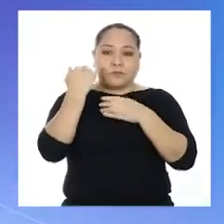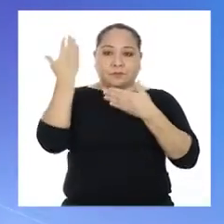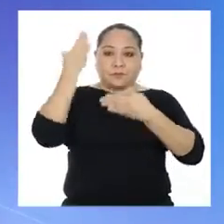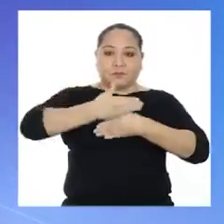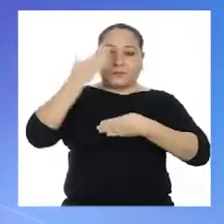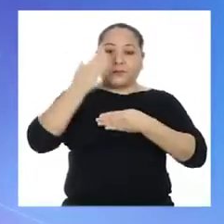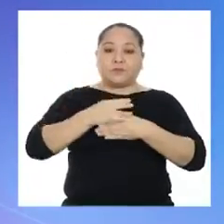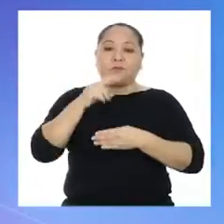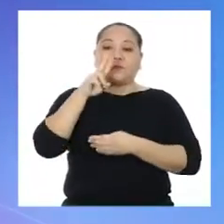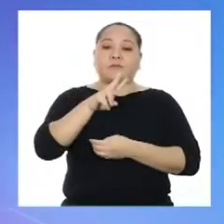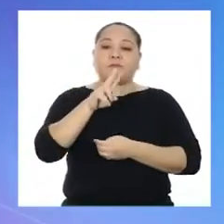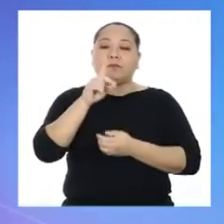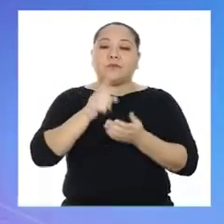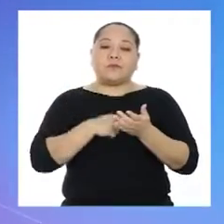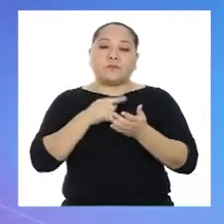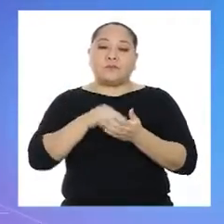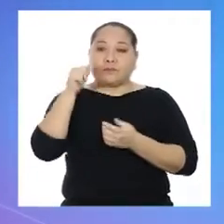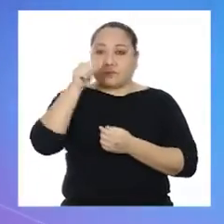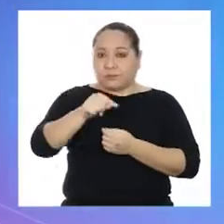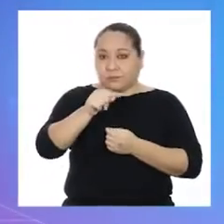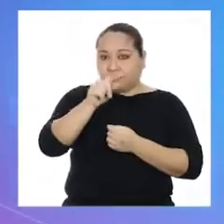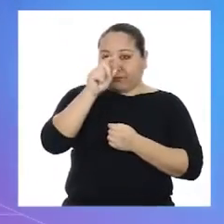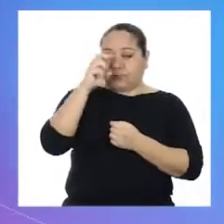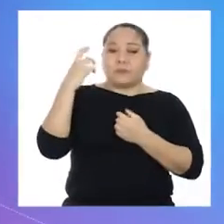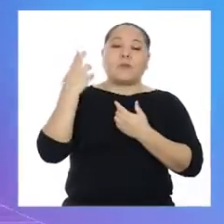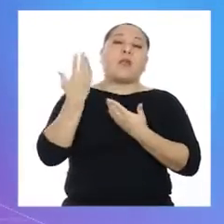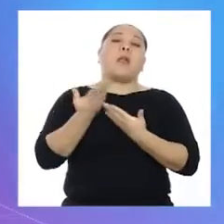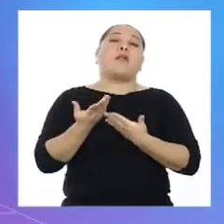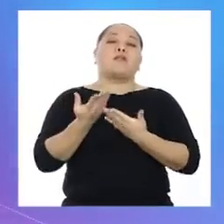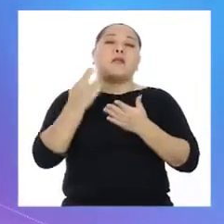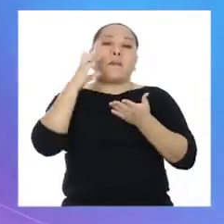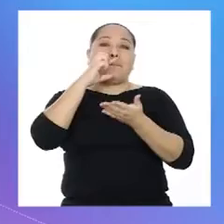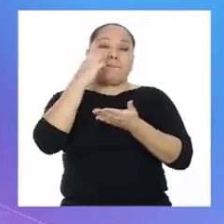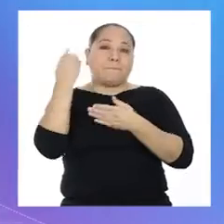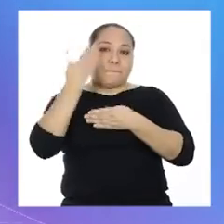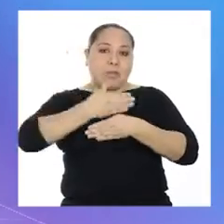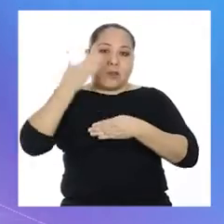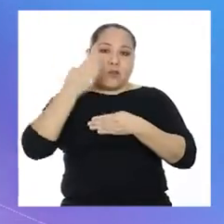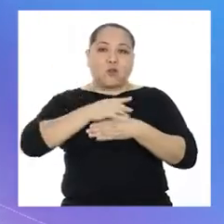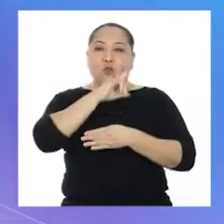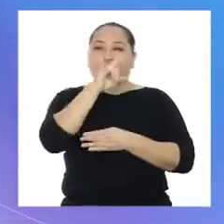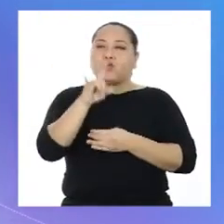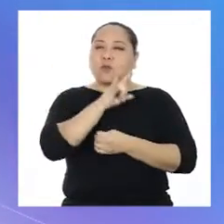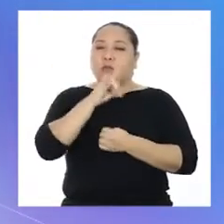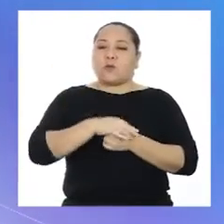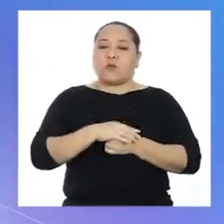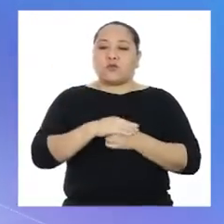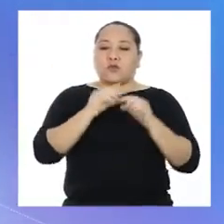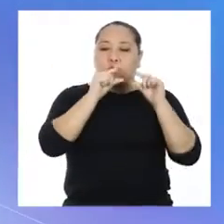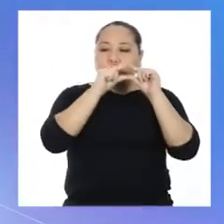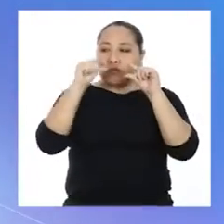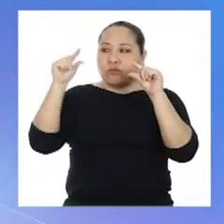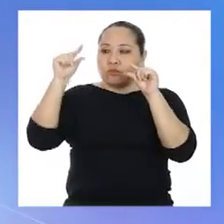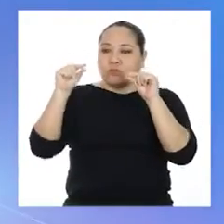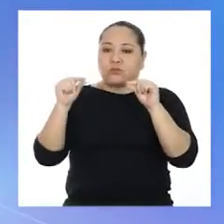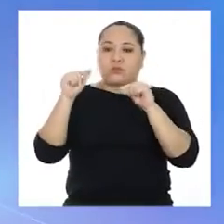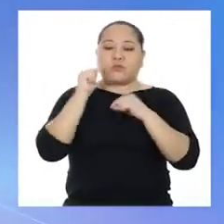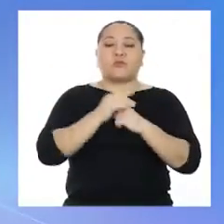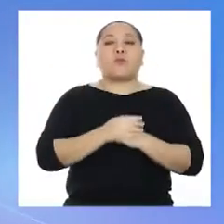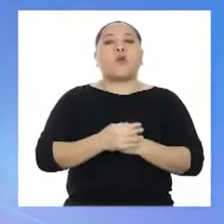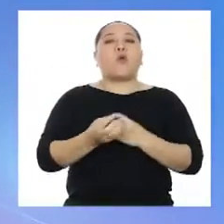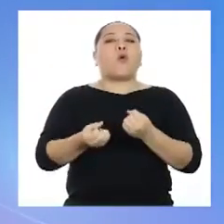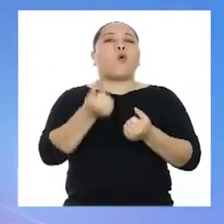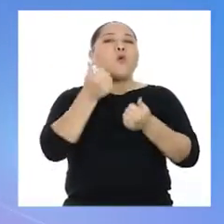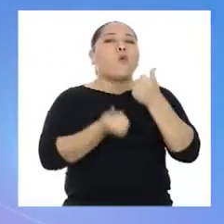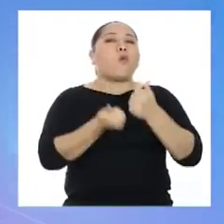es igual a dos veces la película vista. En este caso, utilizaremos un pictograma vertical para